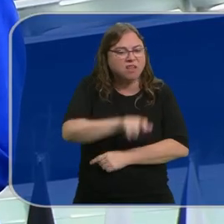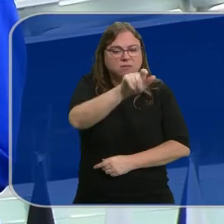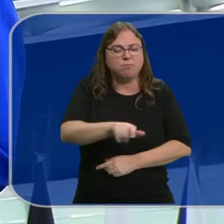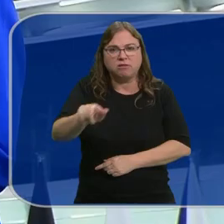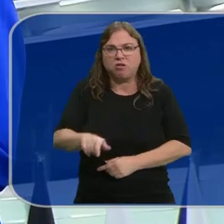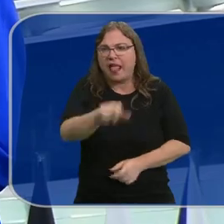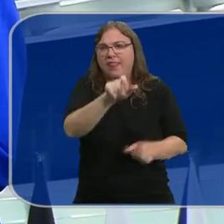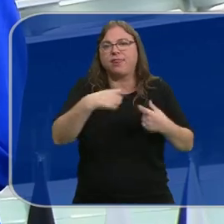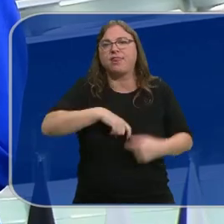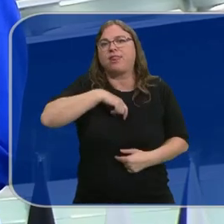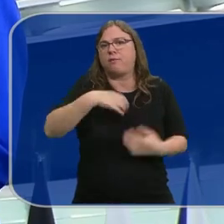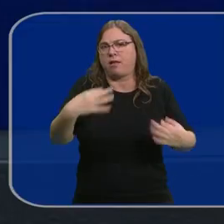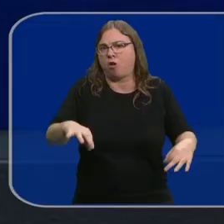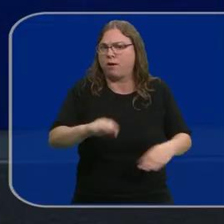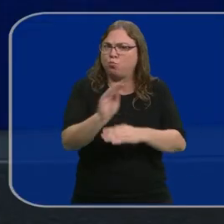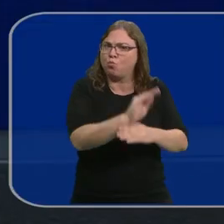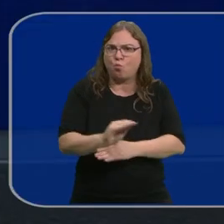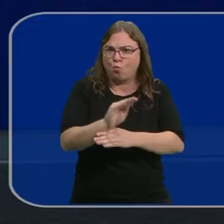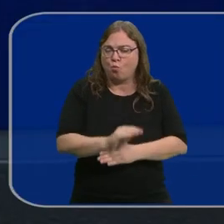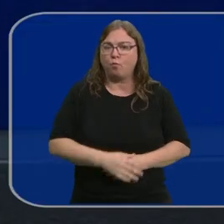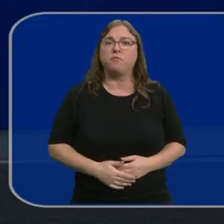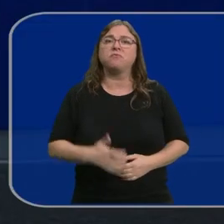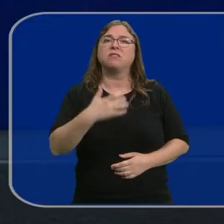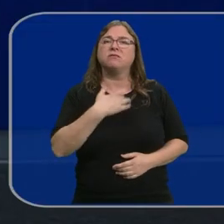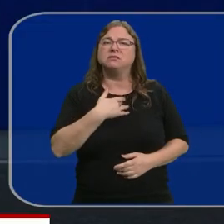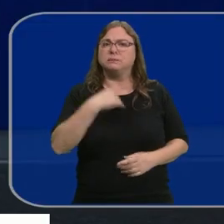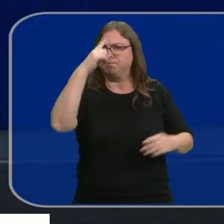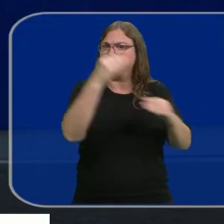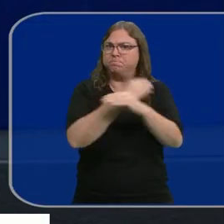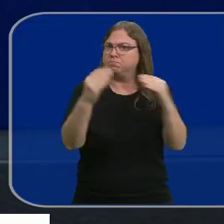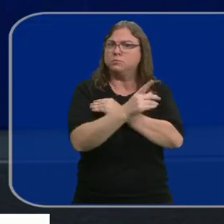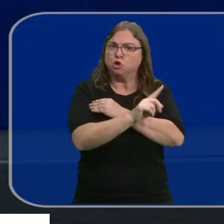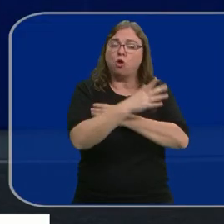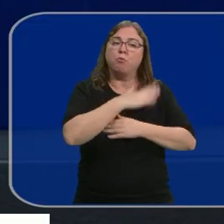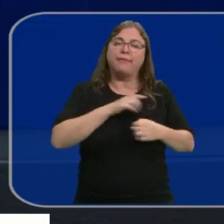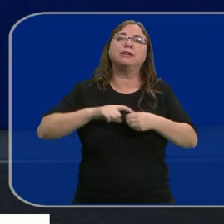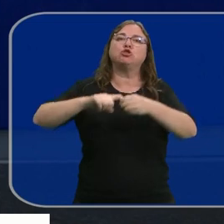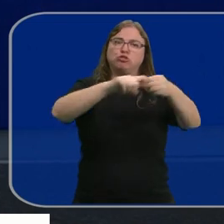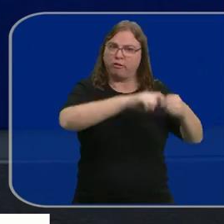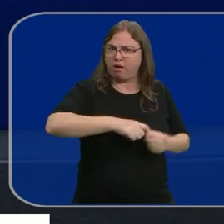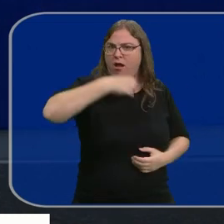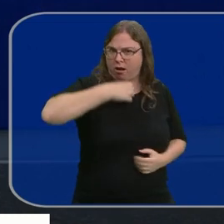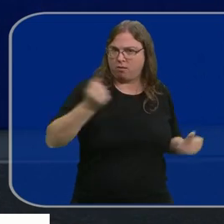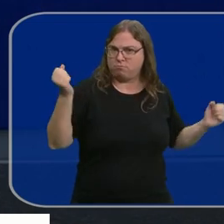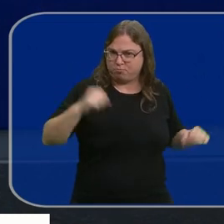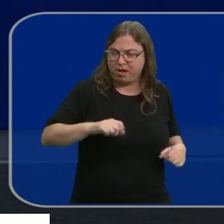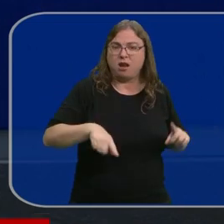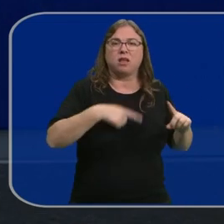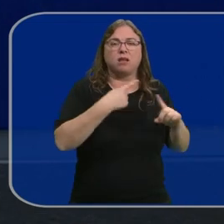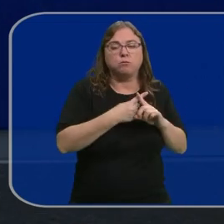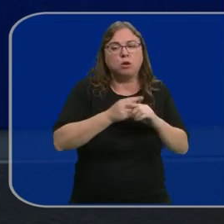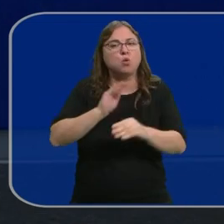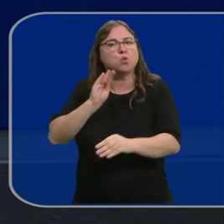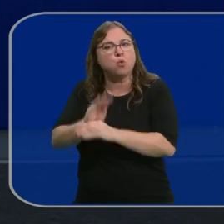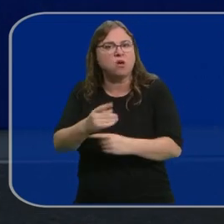que permita la llegada de ayuda humanitaria a Gaza. No hay ninguna contradicción en mantener la solidaridad con Israel y actuar para